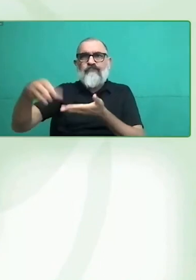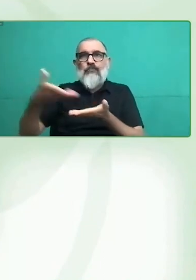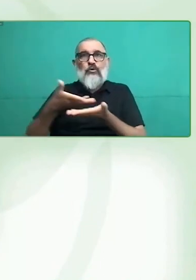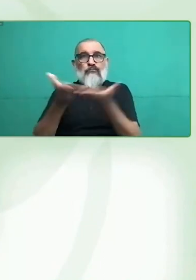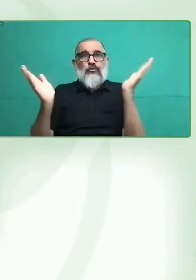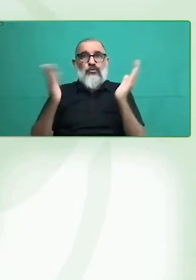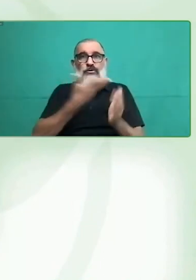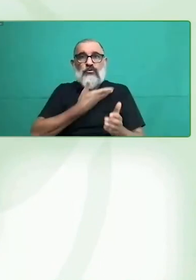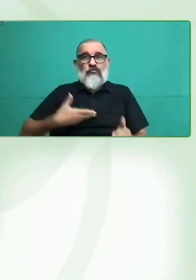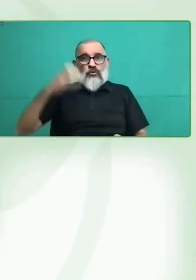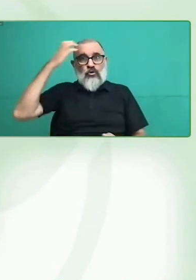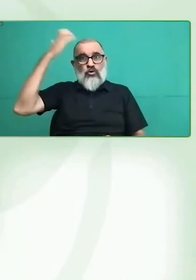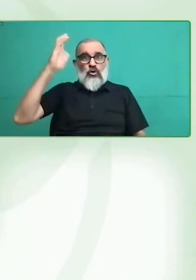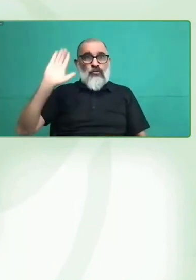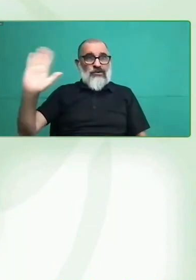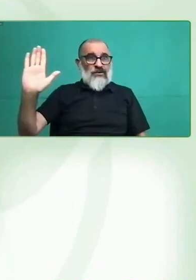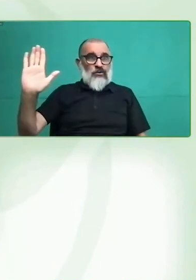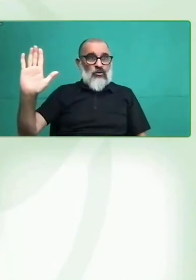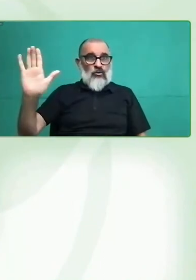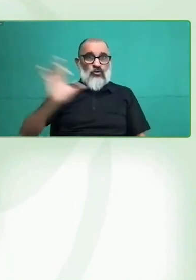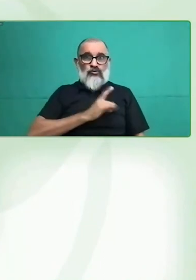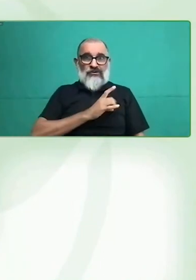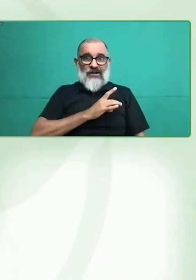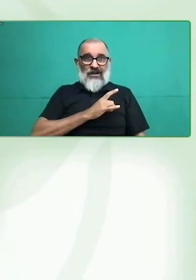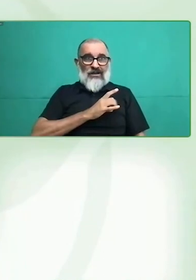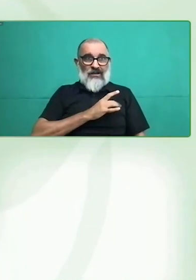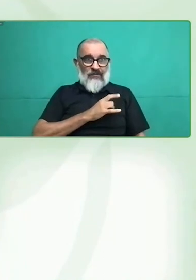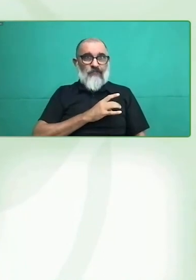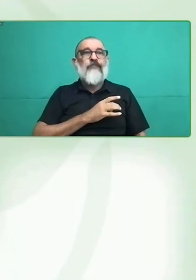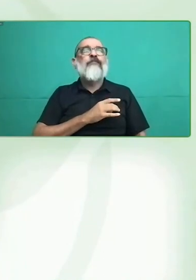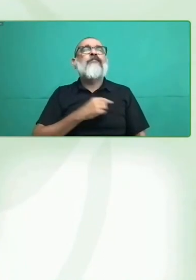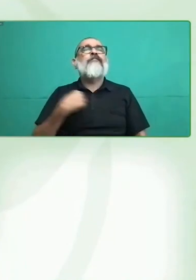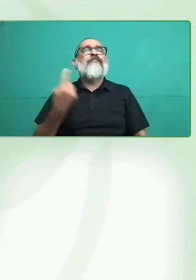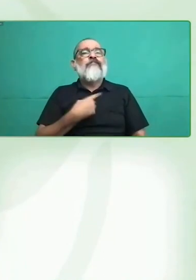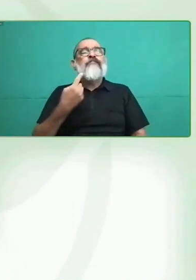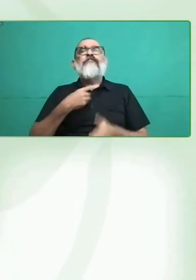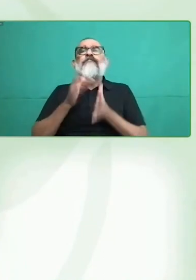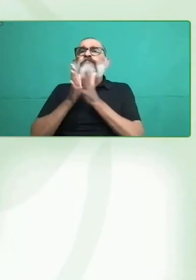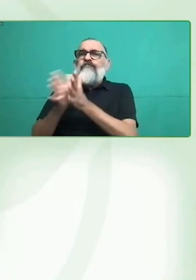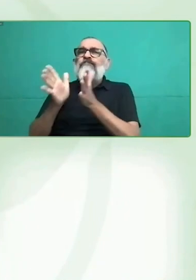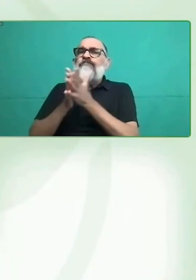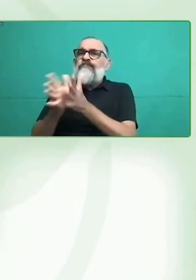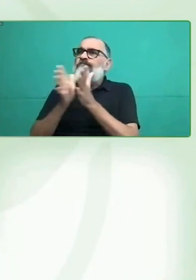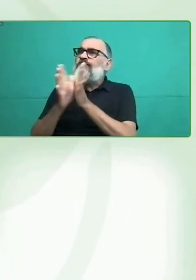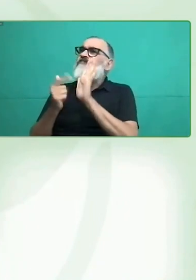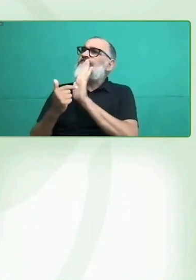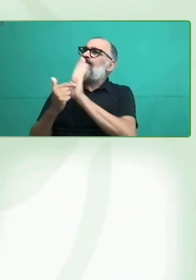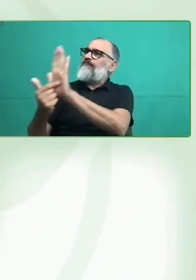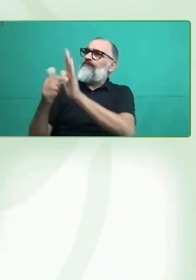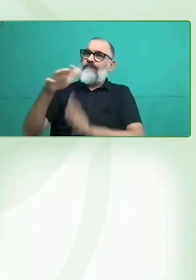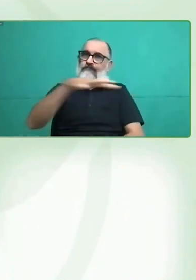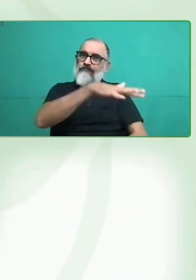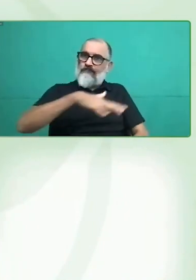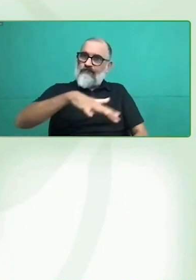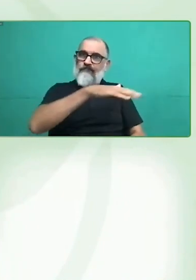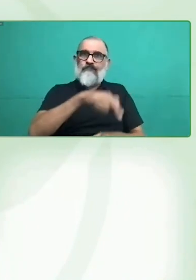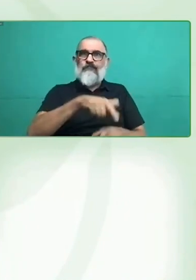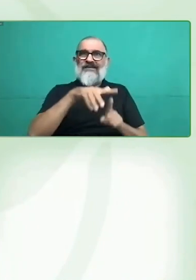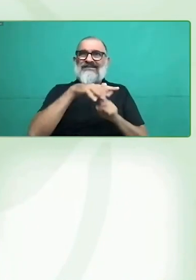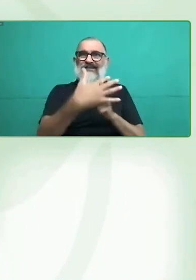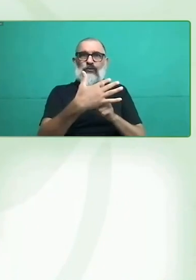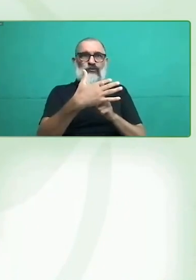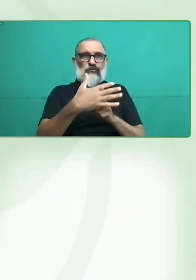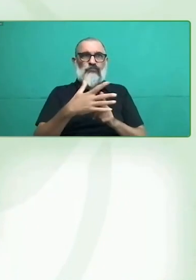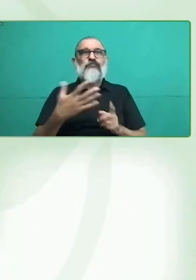y esa es una de las iniciativas que hoy día estamos presentando como ganadoras en